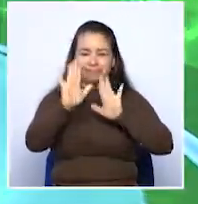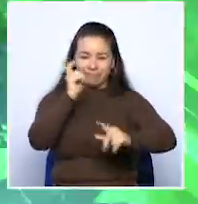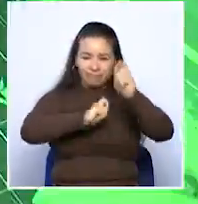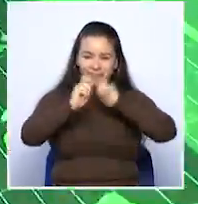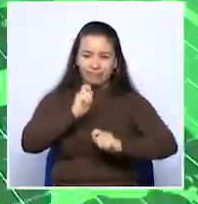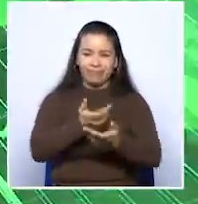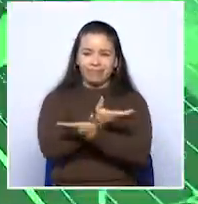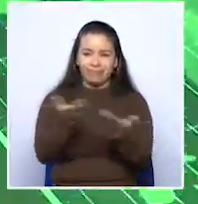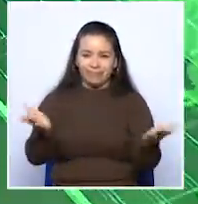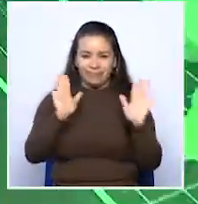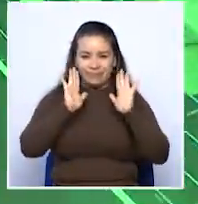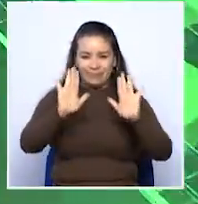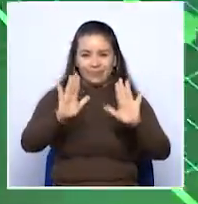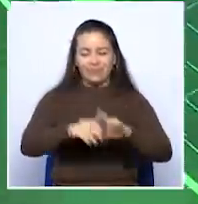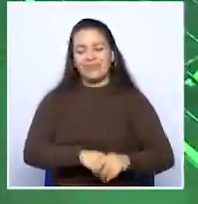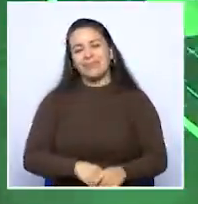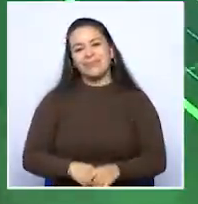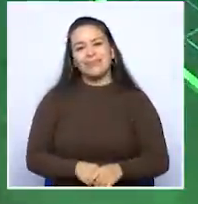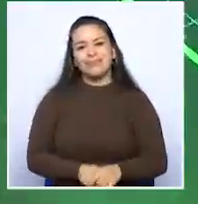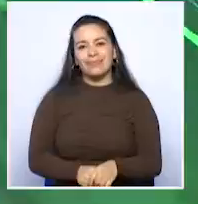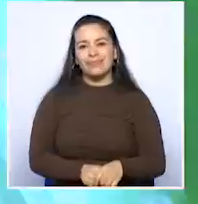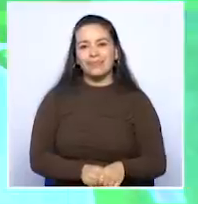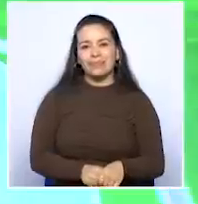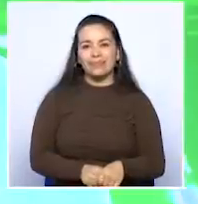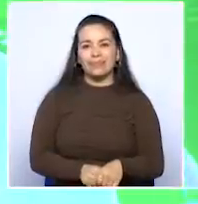pausa comercial, y ya regresamos con todos ustedes.